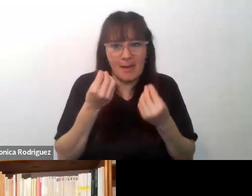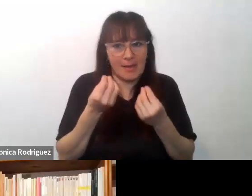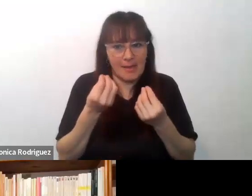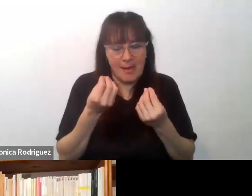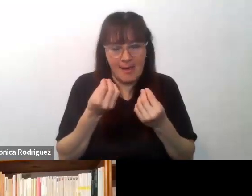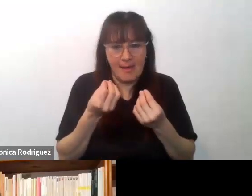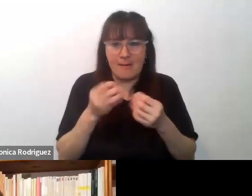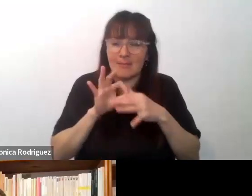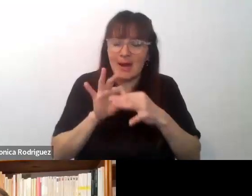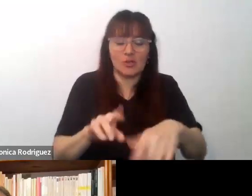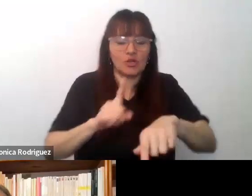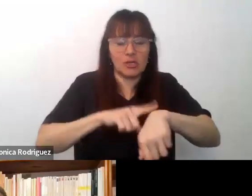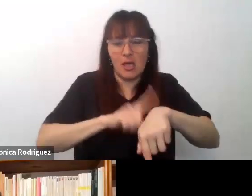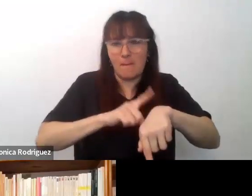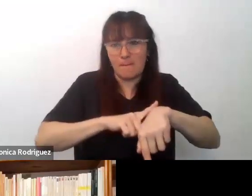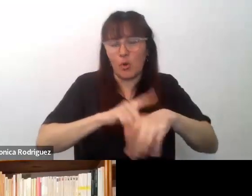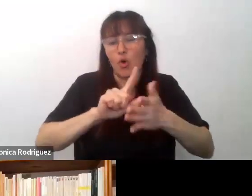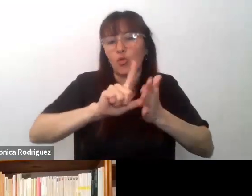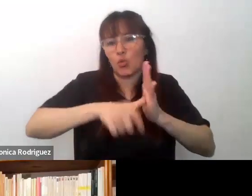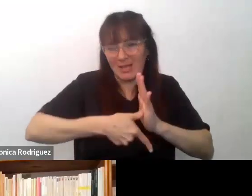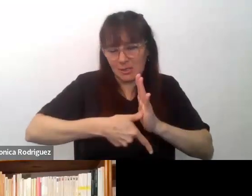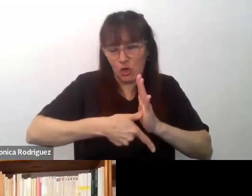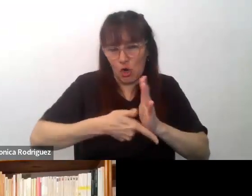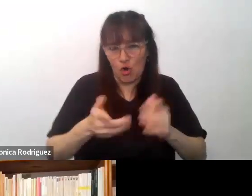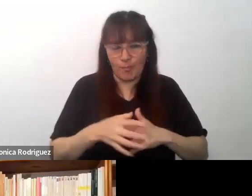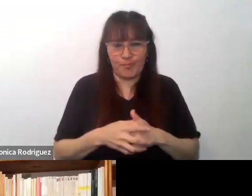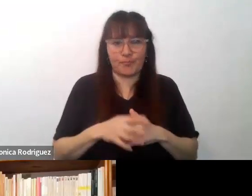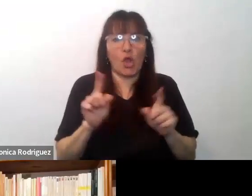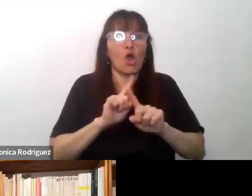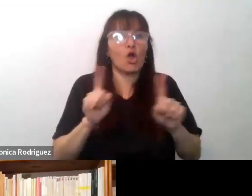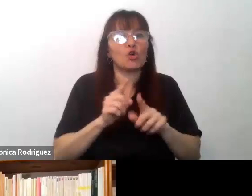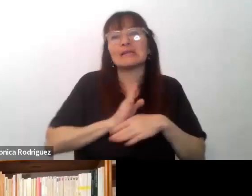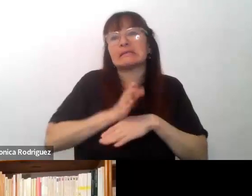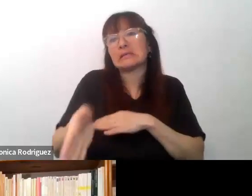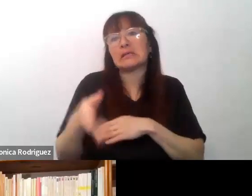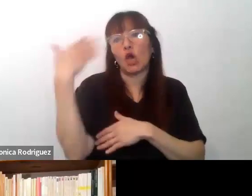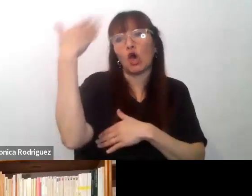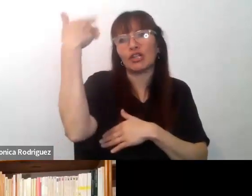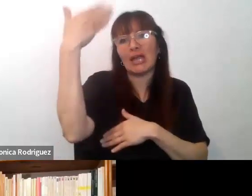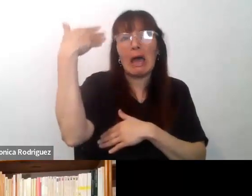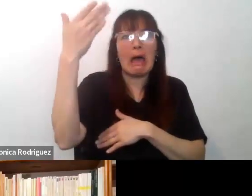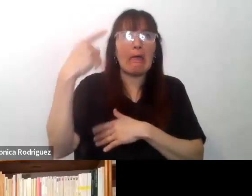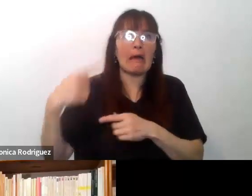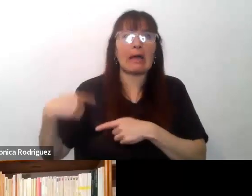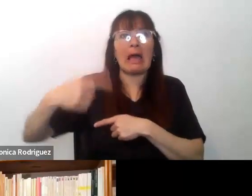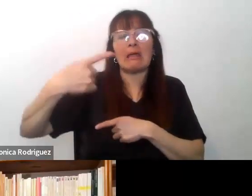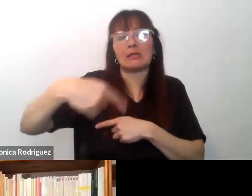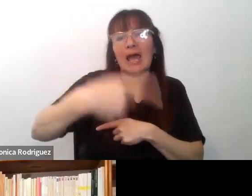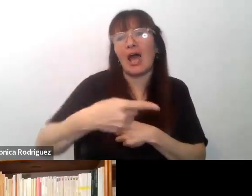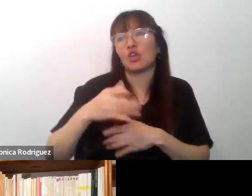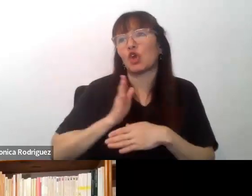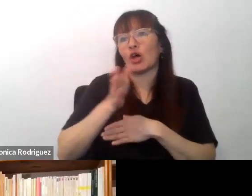temporal y en la duración porque no es ir a un seminario cada tanto o